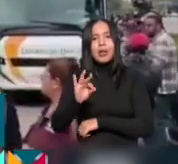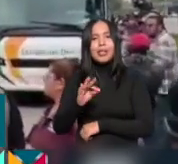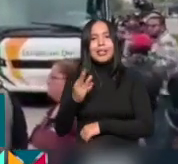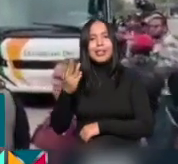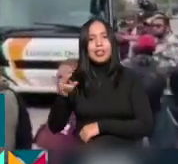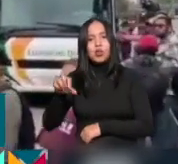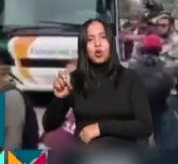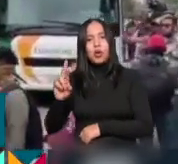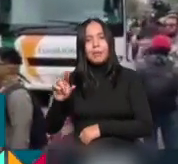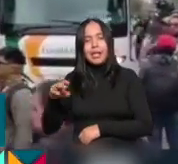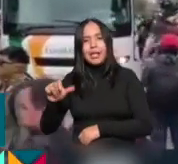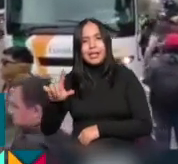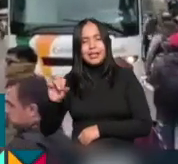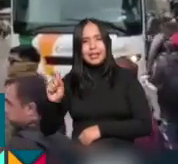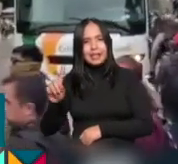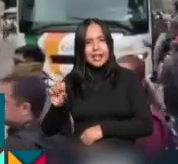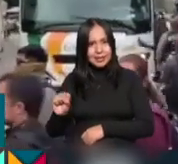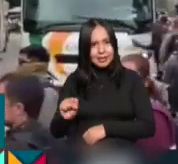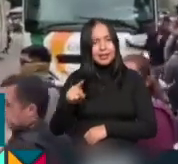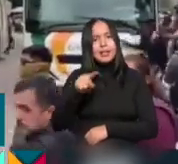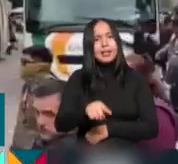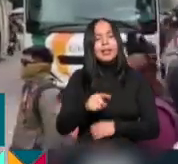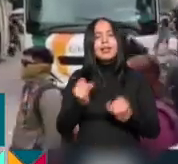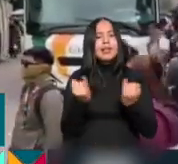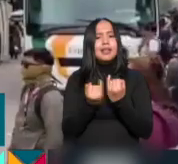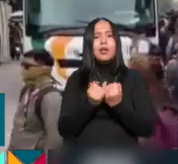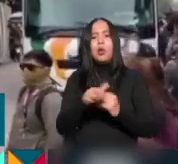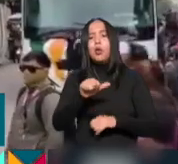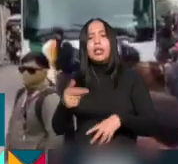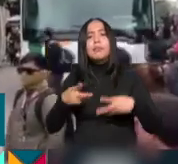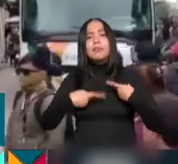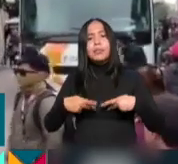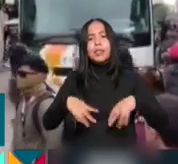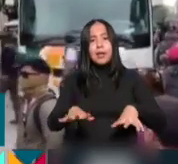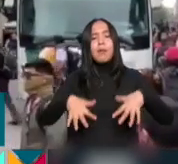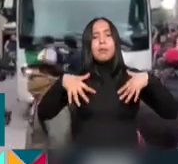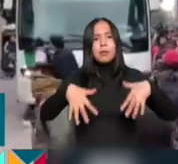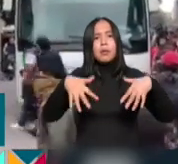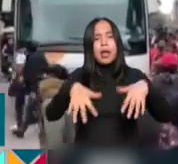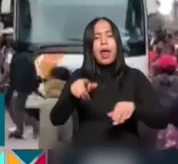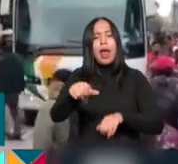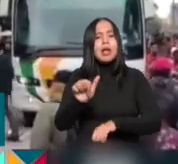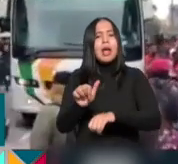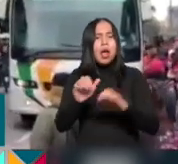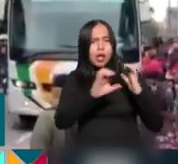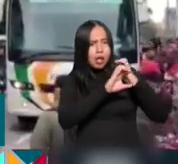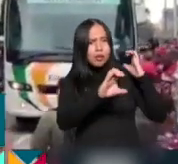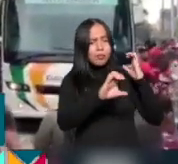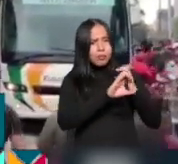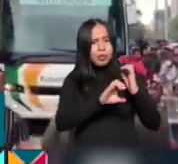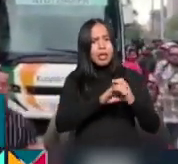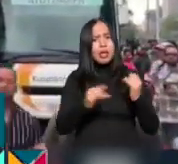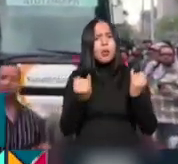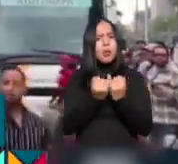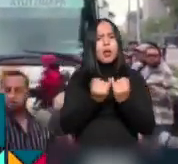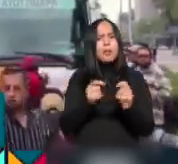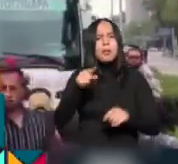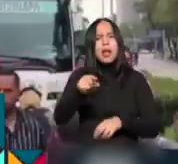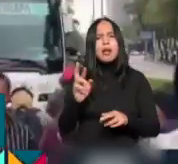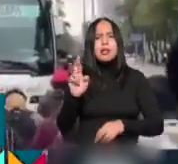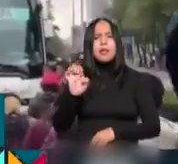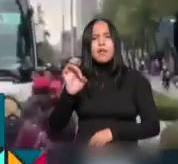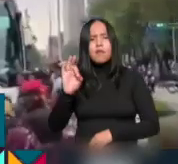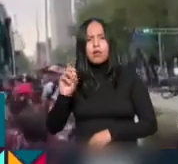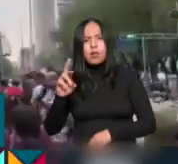normalistas desaparecidos de Ayotzinapa, junto a otros manifestantes, arribaron a la capital en autobuses y bloquearon la avenida Paseo de la Reforma